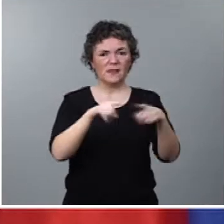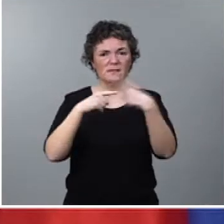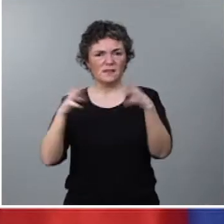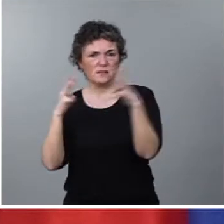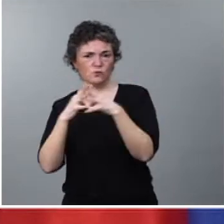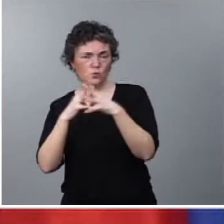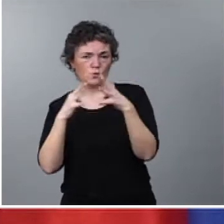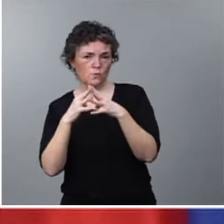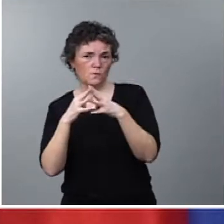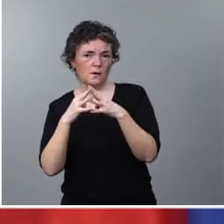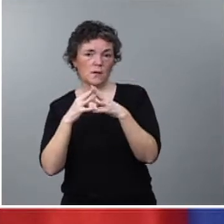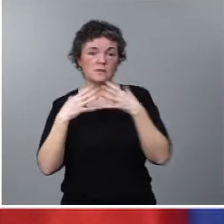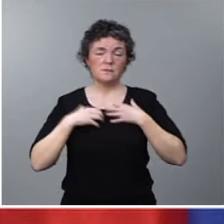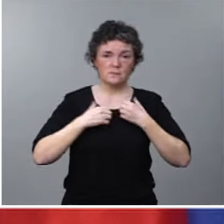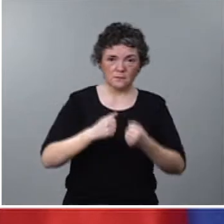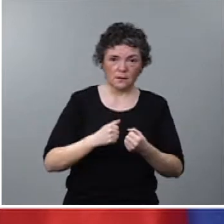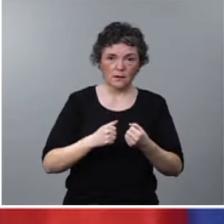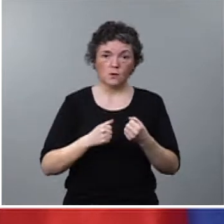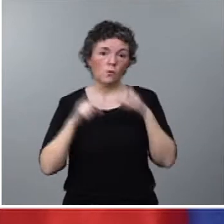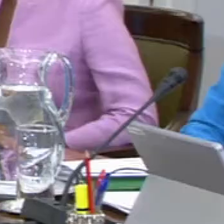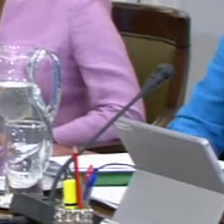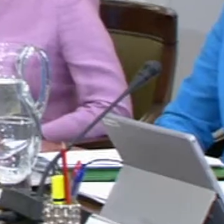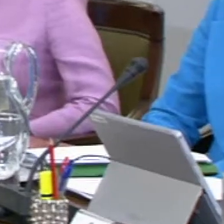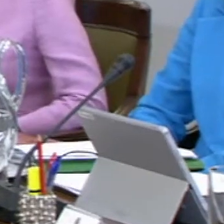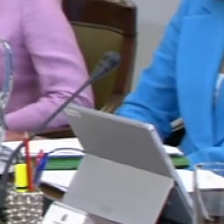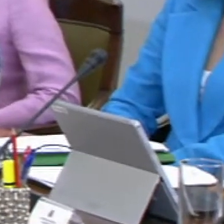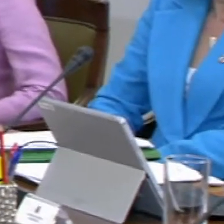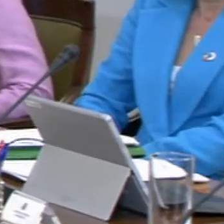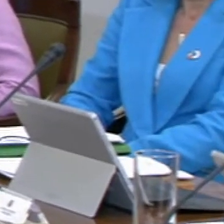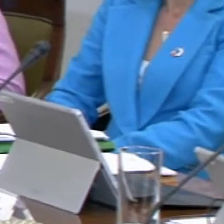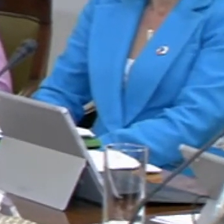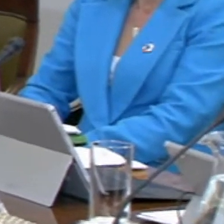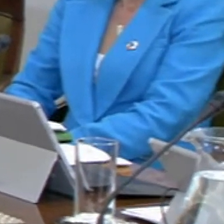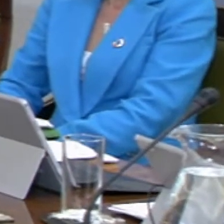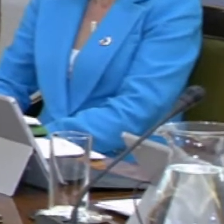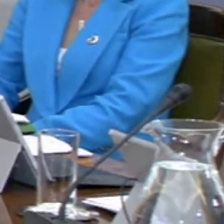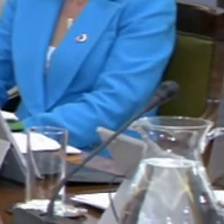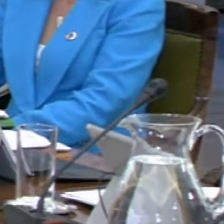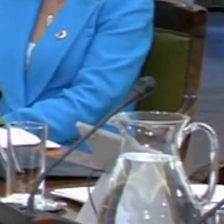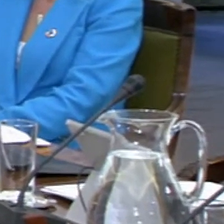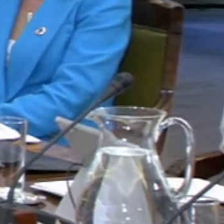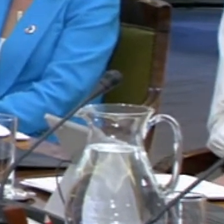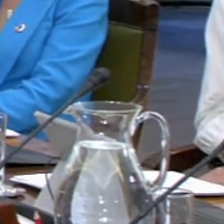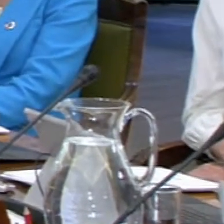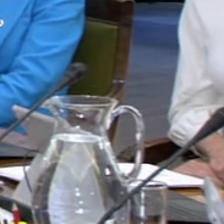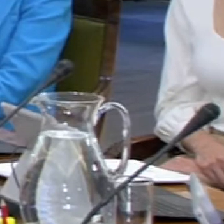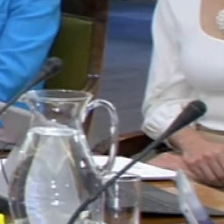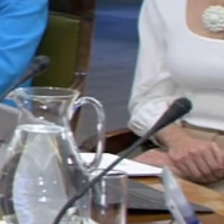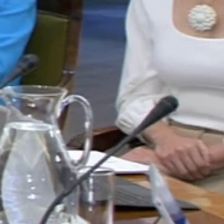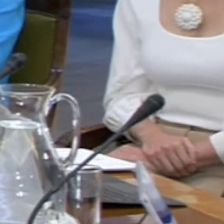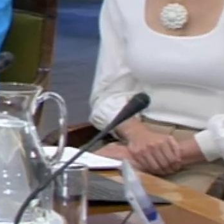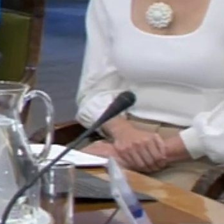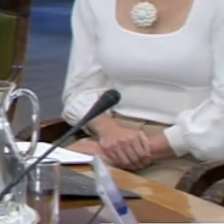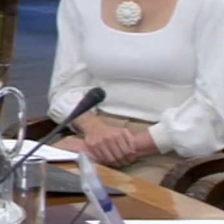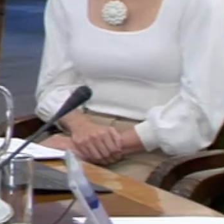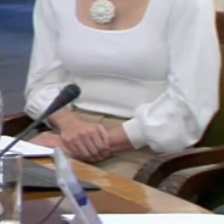tanto sanitarias como educativas o también sociales. Un objetivo específico es garantizar la homogeneidad en la efectividad del